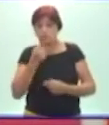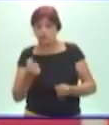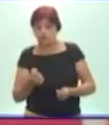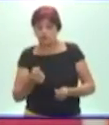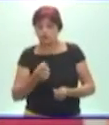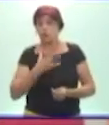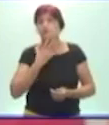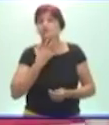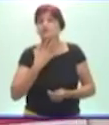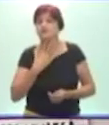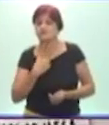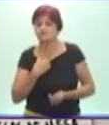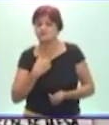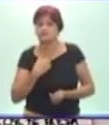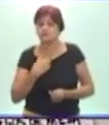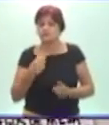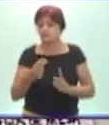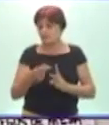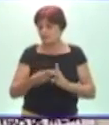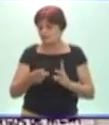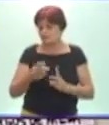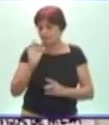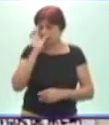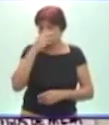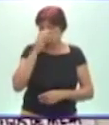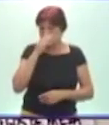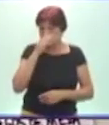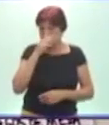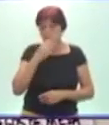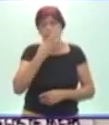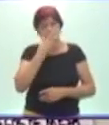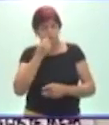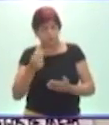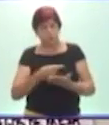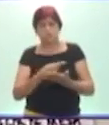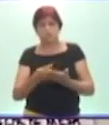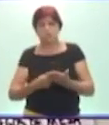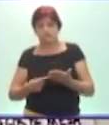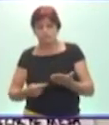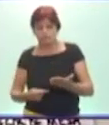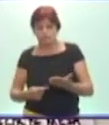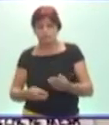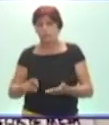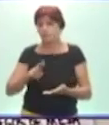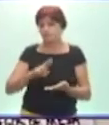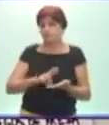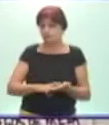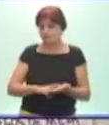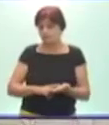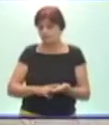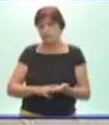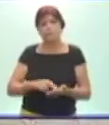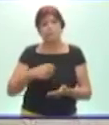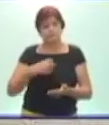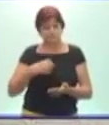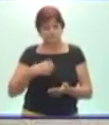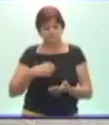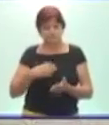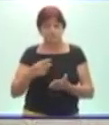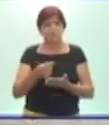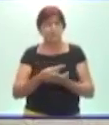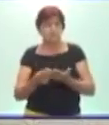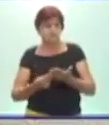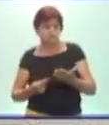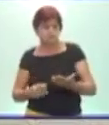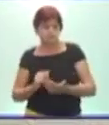desea. Y para el niño de la primera infancia lo que más le gusta es dibujar. Entonces, él el martes va a tener su espacio y va a dibujar.